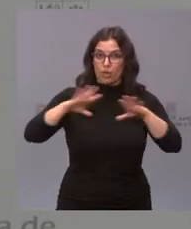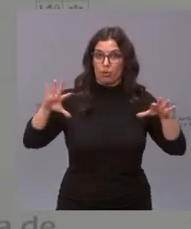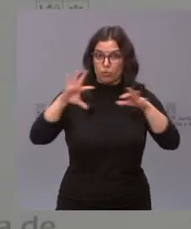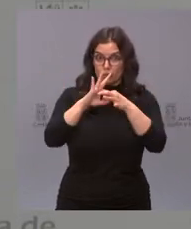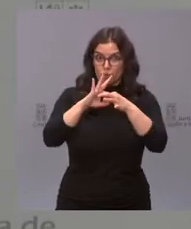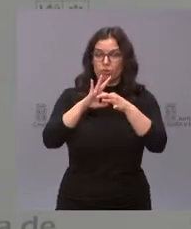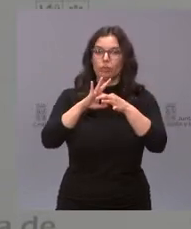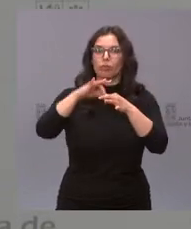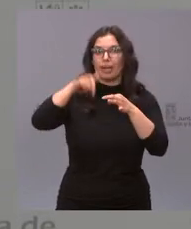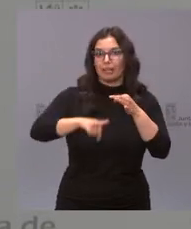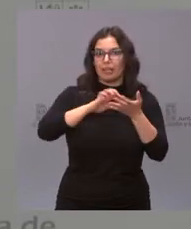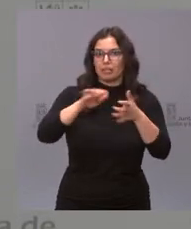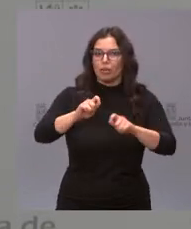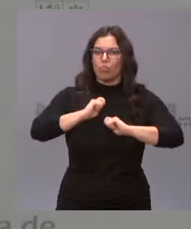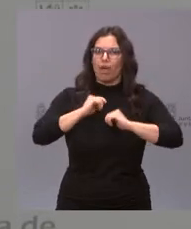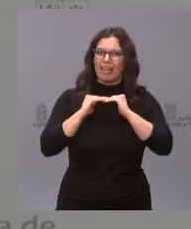estabilidad,